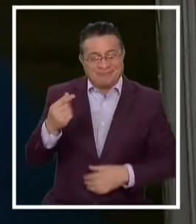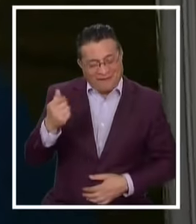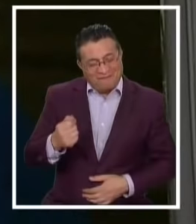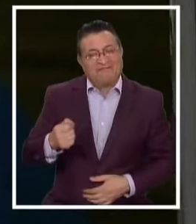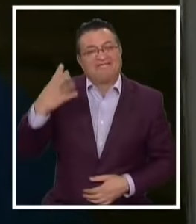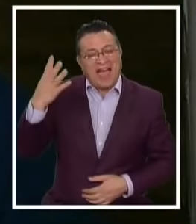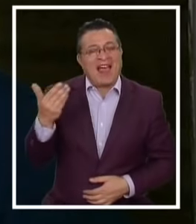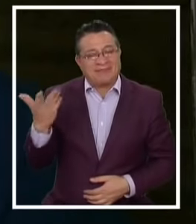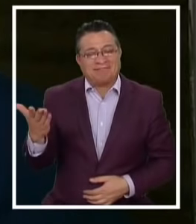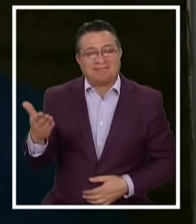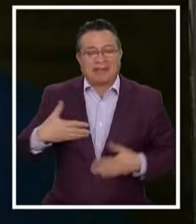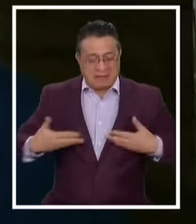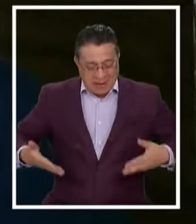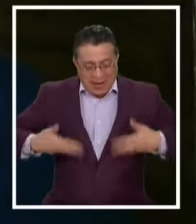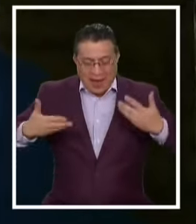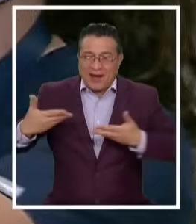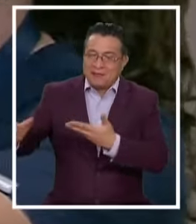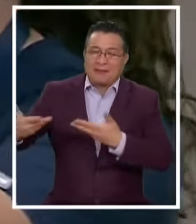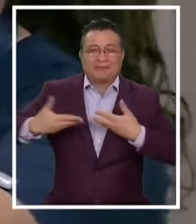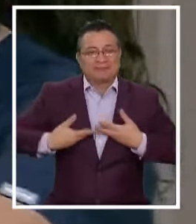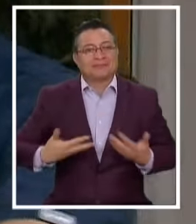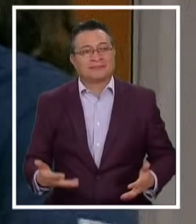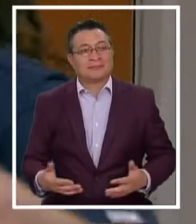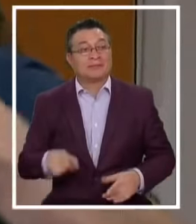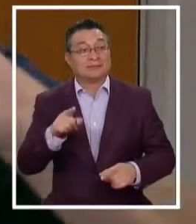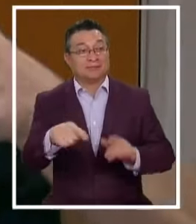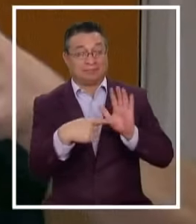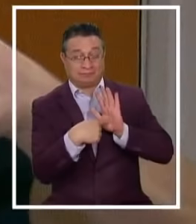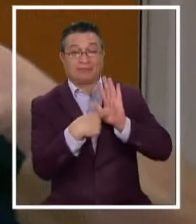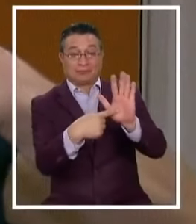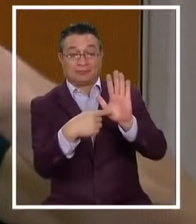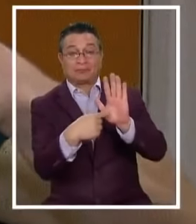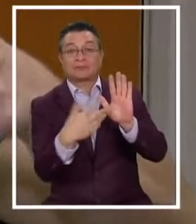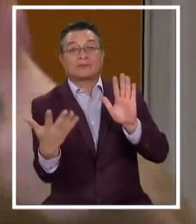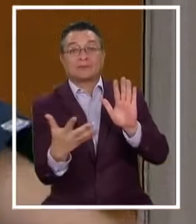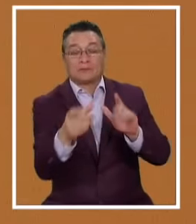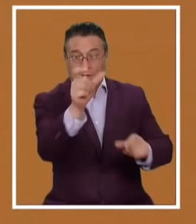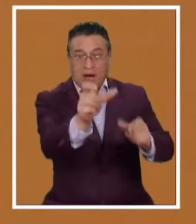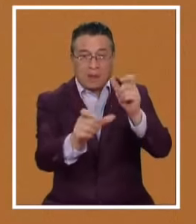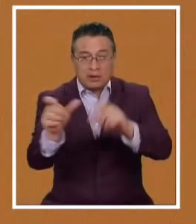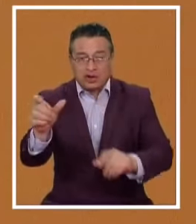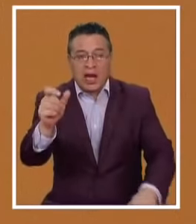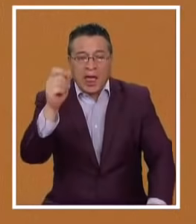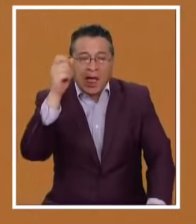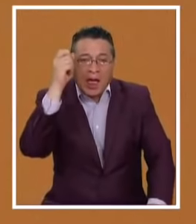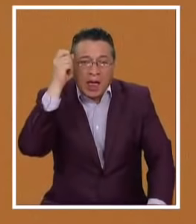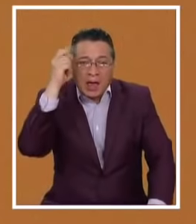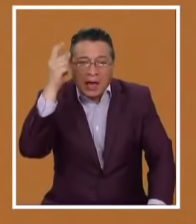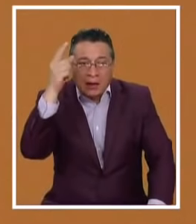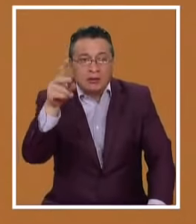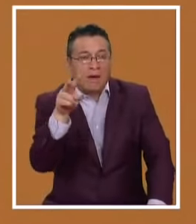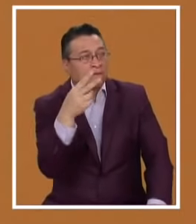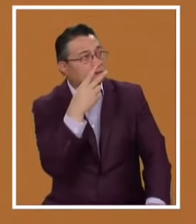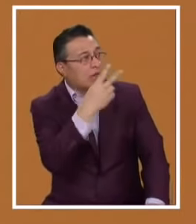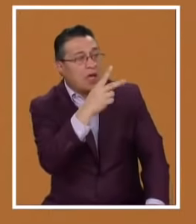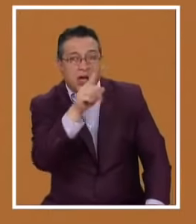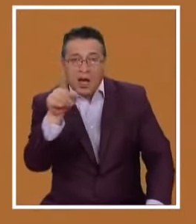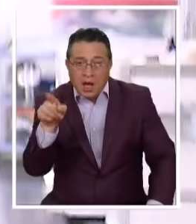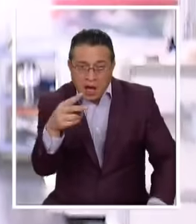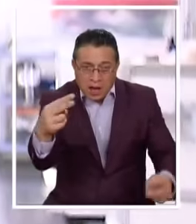los pacientes Pero también como que Anima un poco El ambiente laboral Es mostrar esto Para que la ciudadanía Las personas que los vean